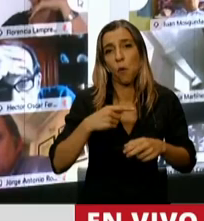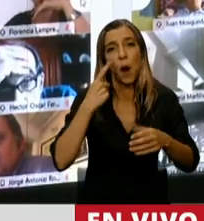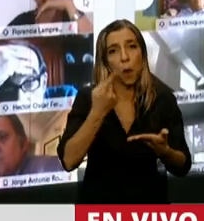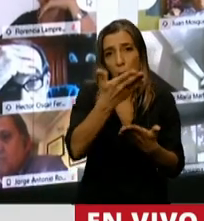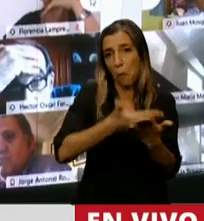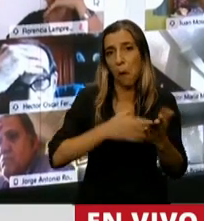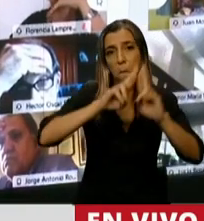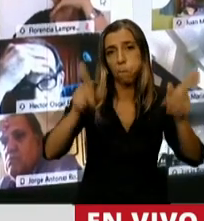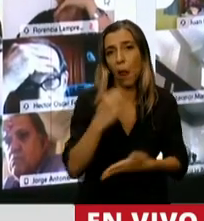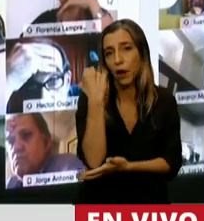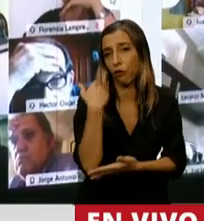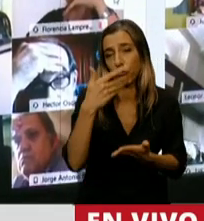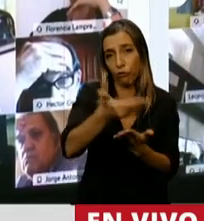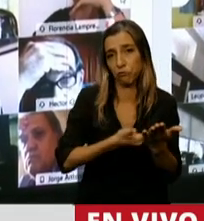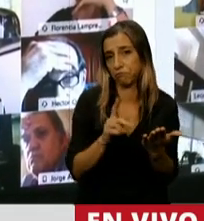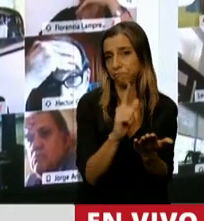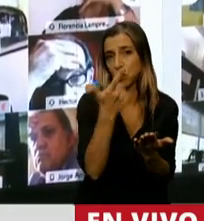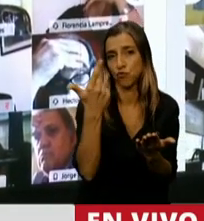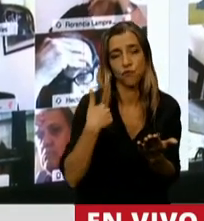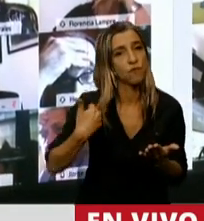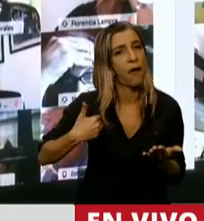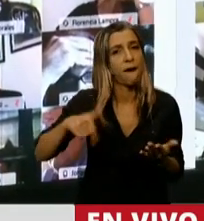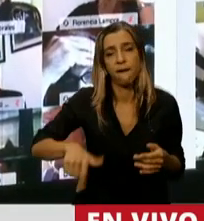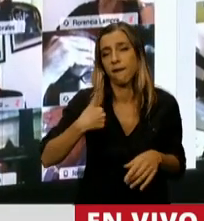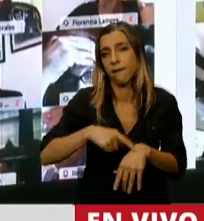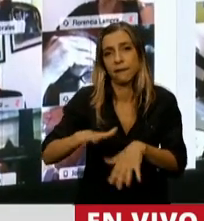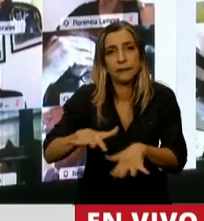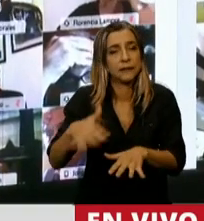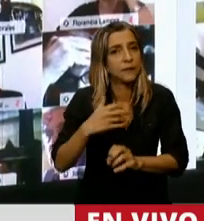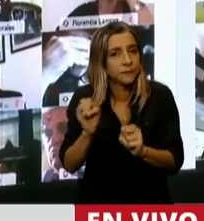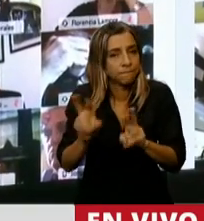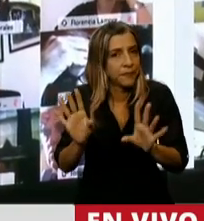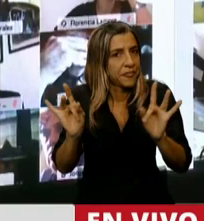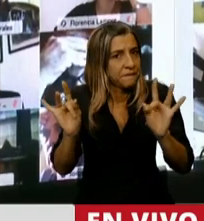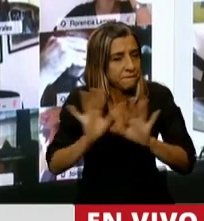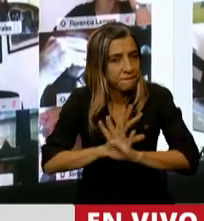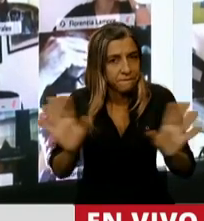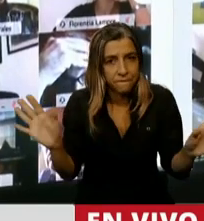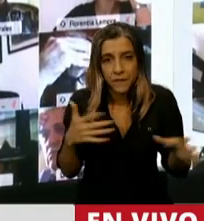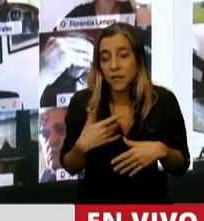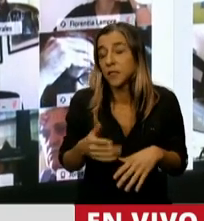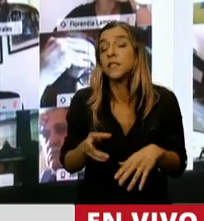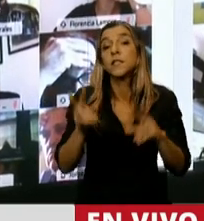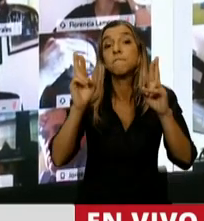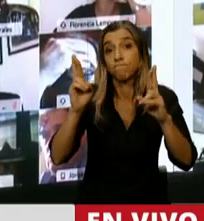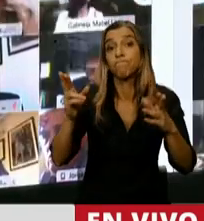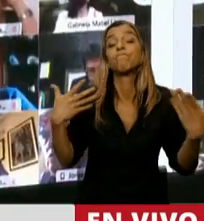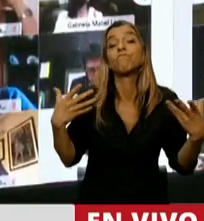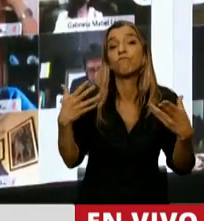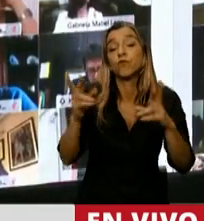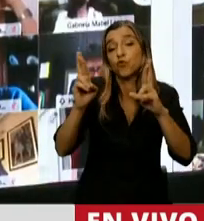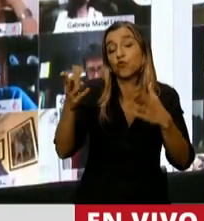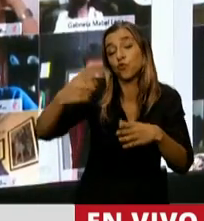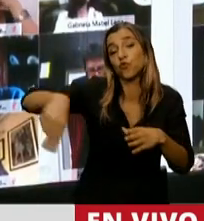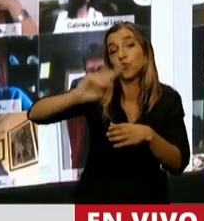en este presupuesto, Argentina está en un desfiladero muy complejo, del cual, por supuesto, le deseamos mucha suerte al equipo económico